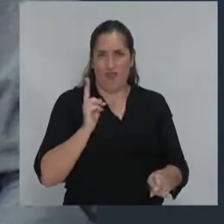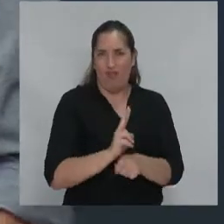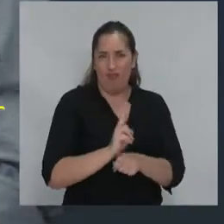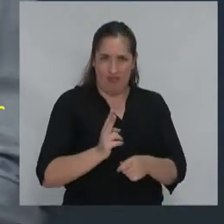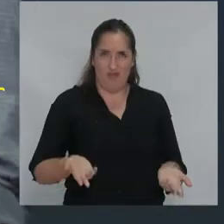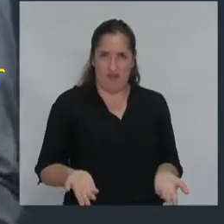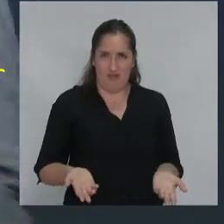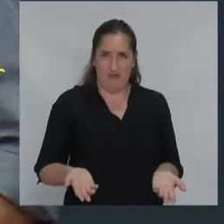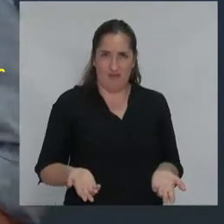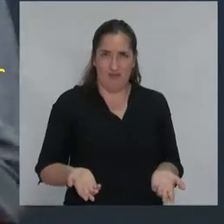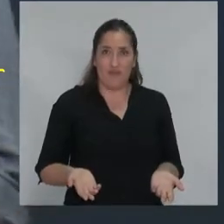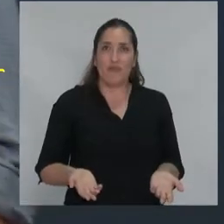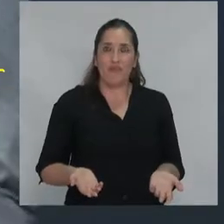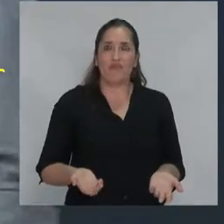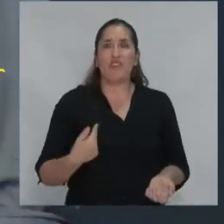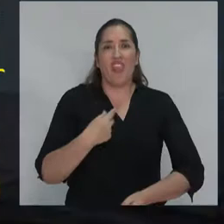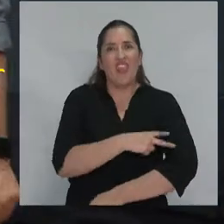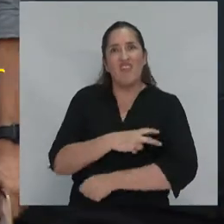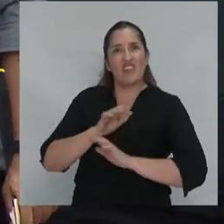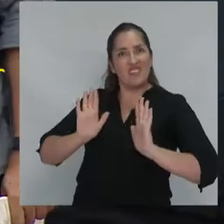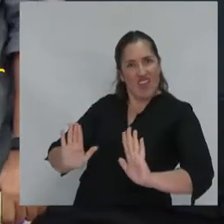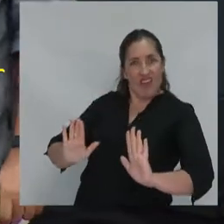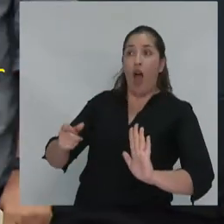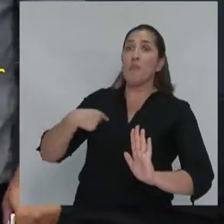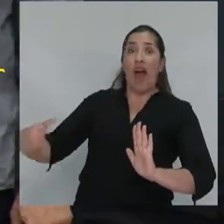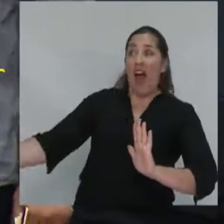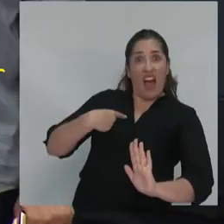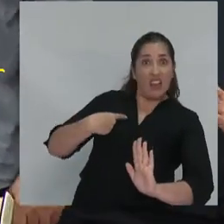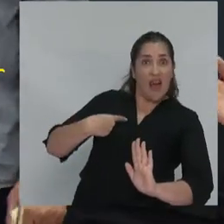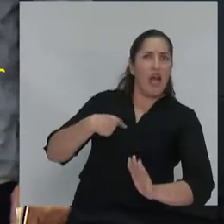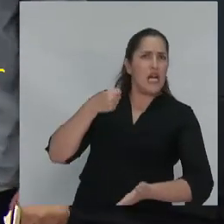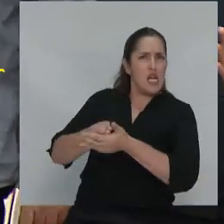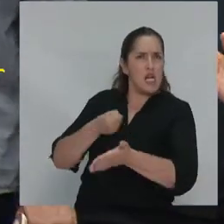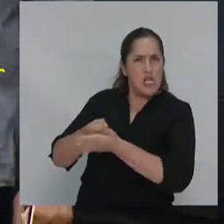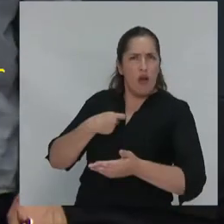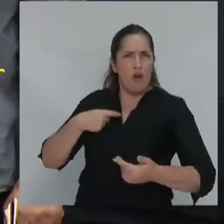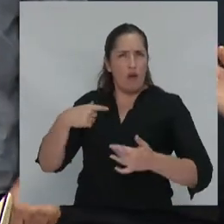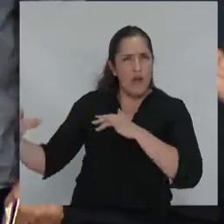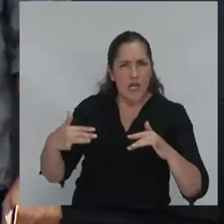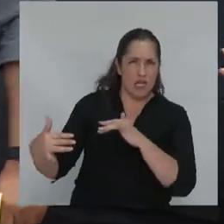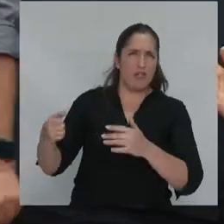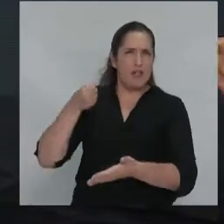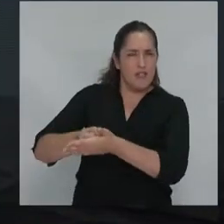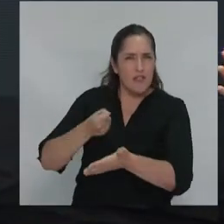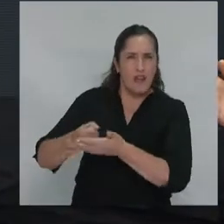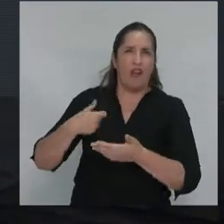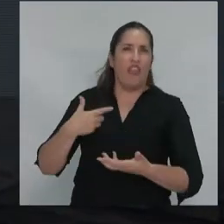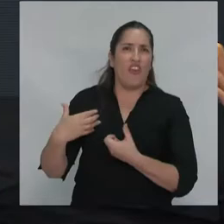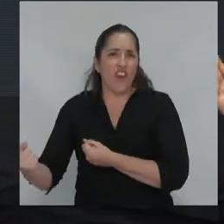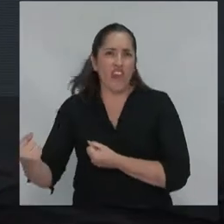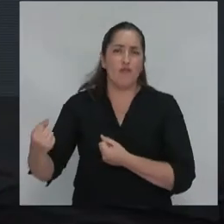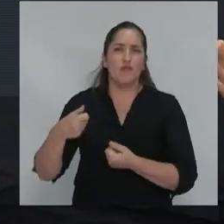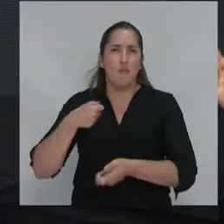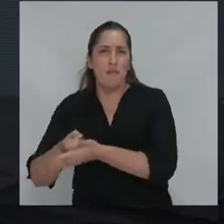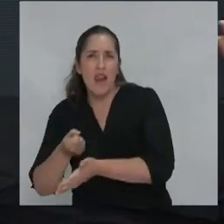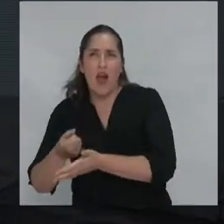We stand up. We fight back. We stand up. We fight back. We stand up. We fight back. Muchas